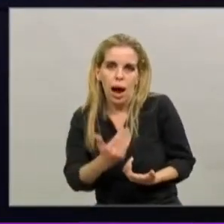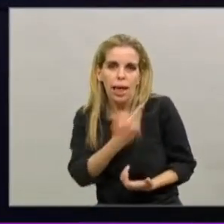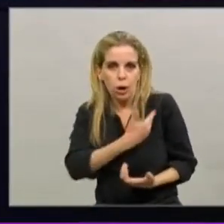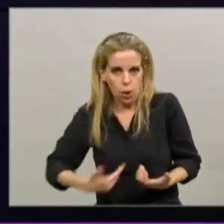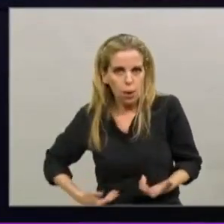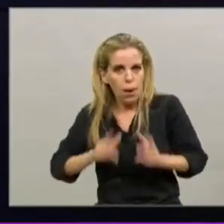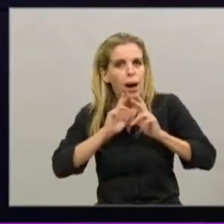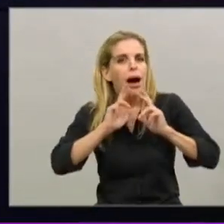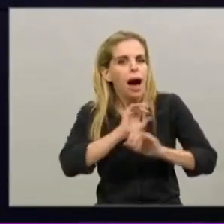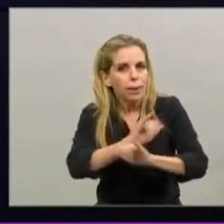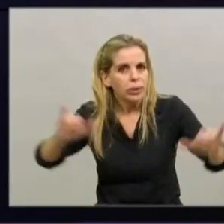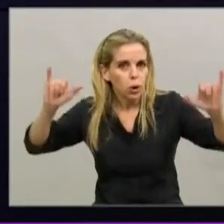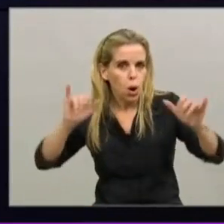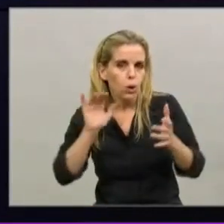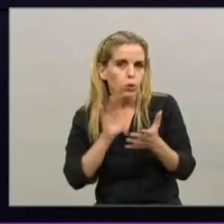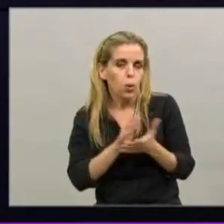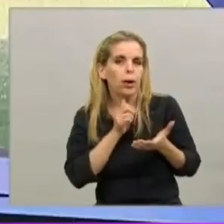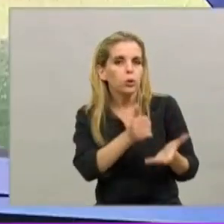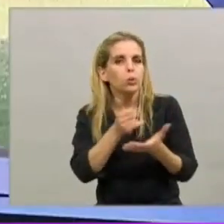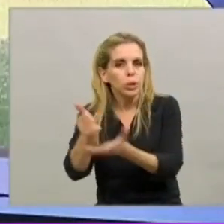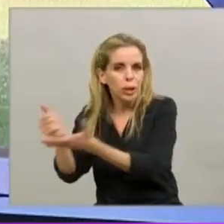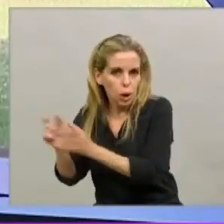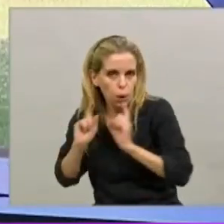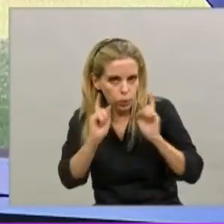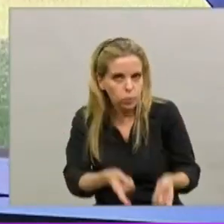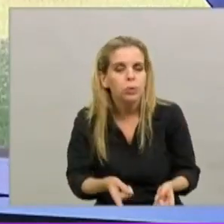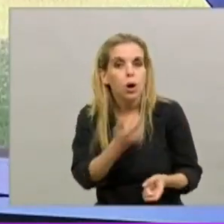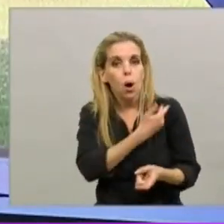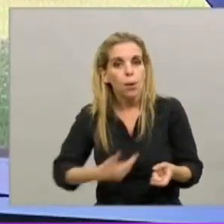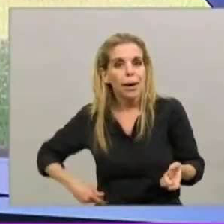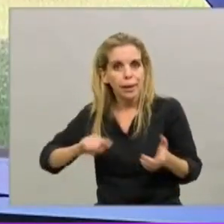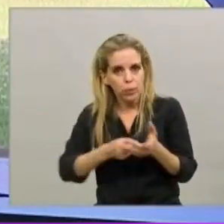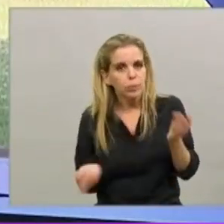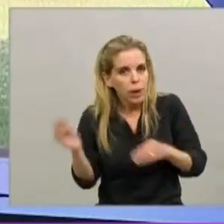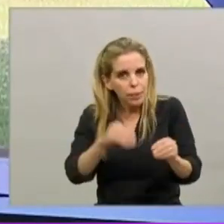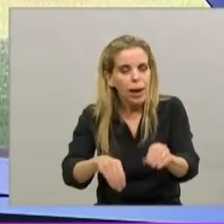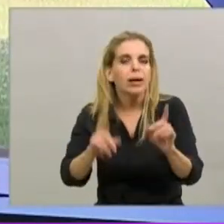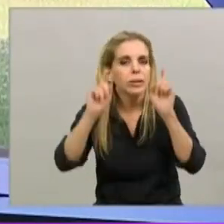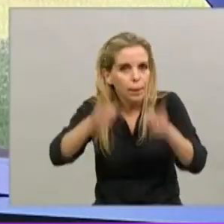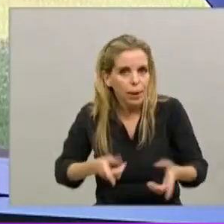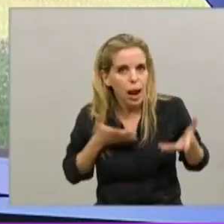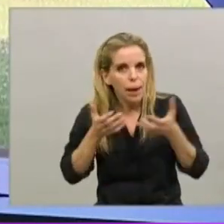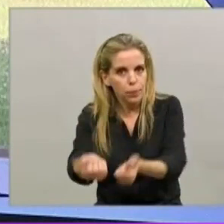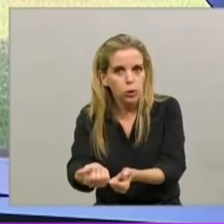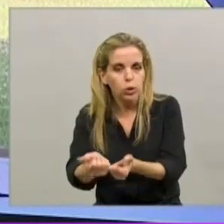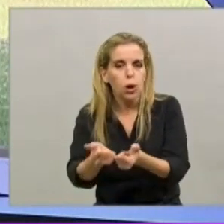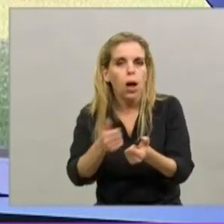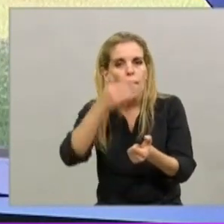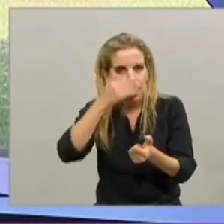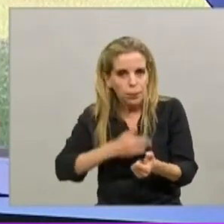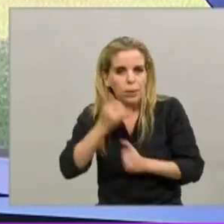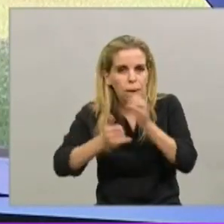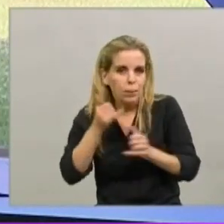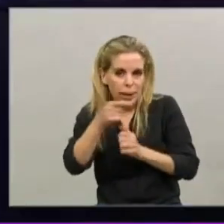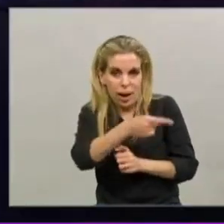Gobierno Nacional con la ampliación de las medidas que ya se venían dando, a las cuales vamos a sumar medidas de apoyo desde el Gobierno de la Ciudad, que vamos a detallar en los